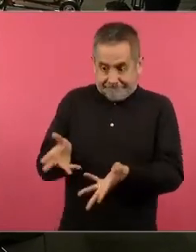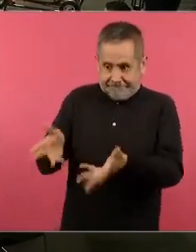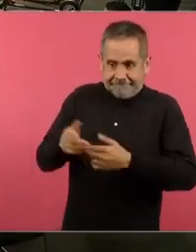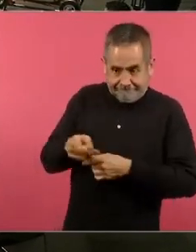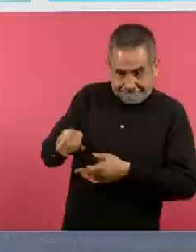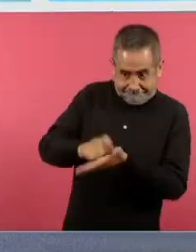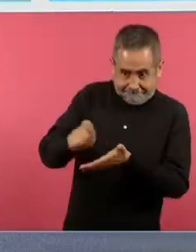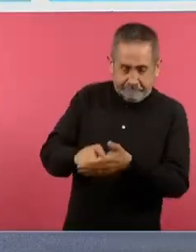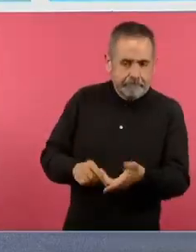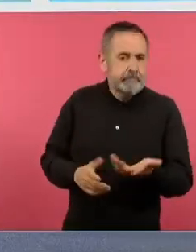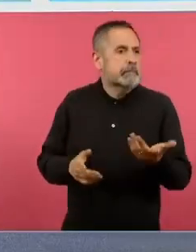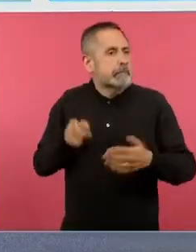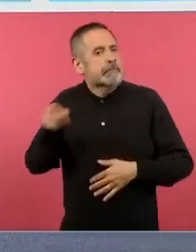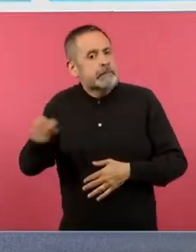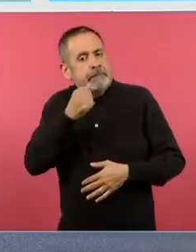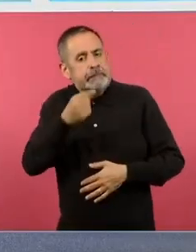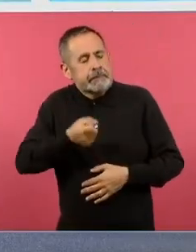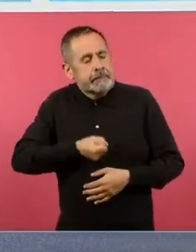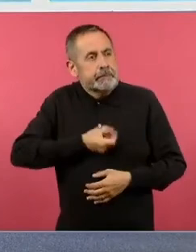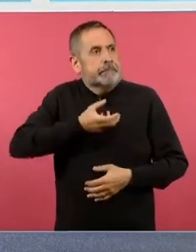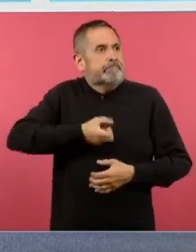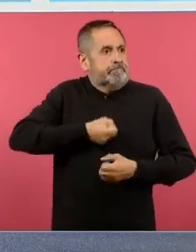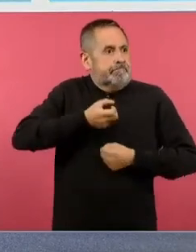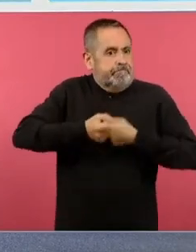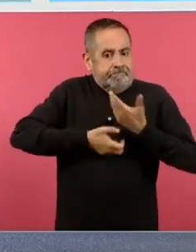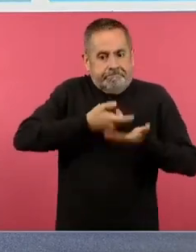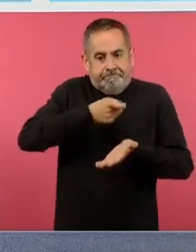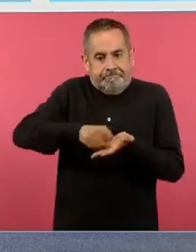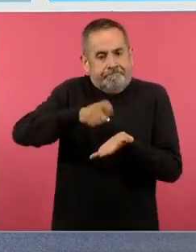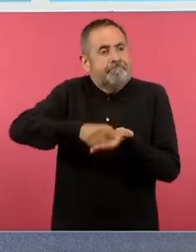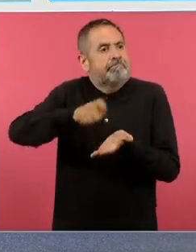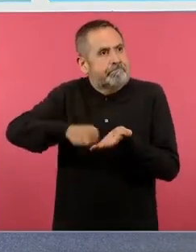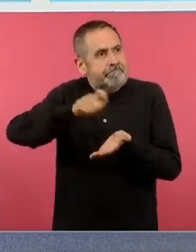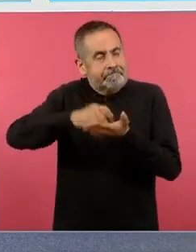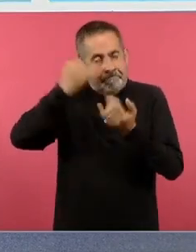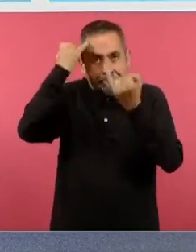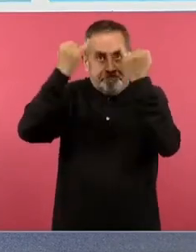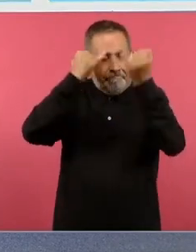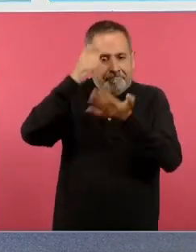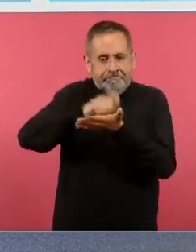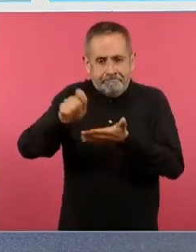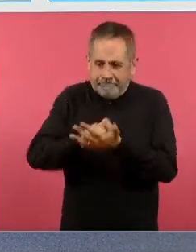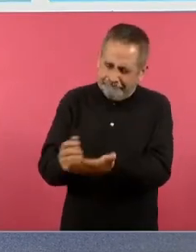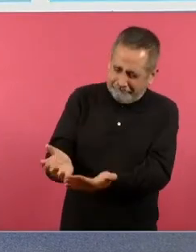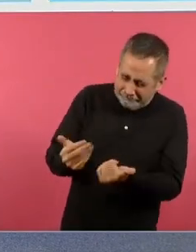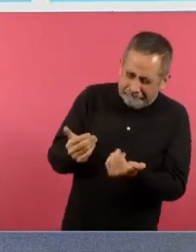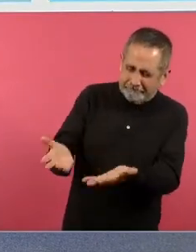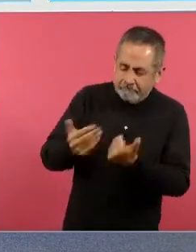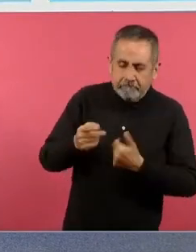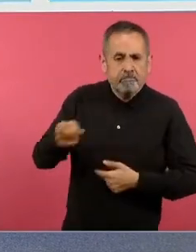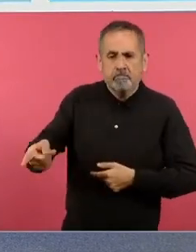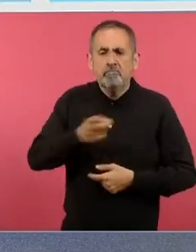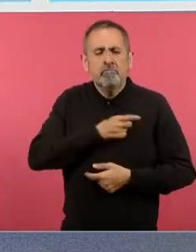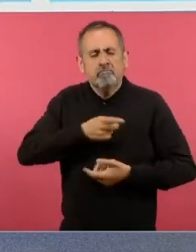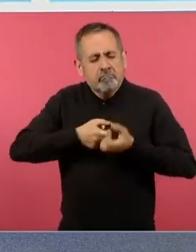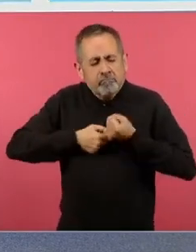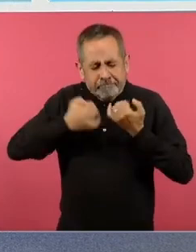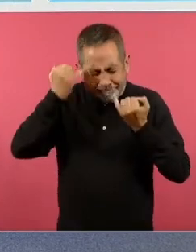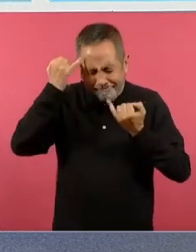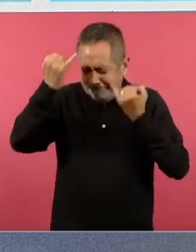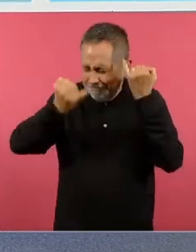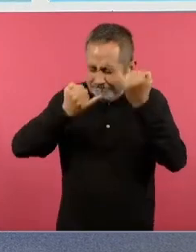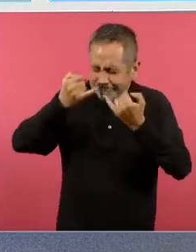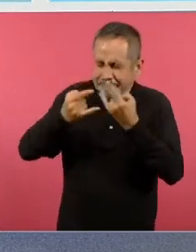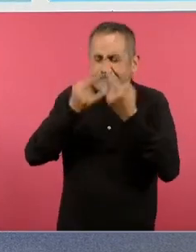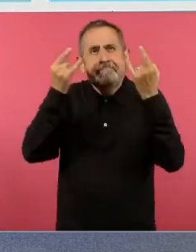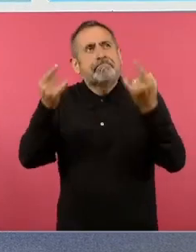escribimos hacemos que nuestras alumnas y alumnos sean escritores que produzcan sus propias historias y que